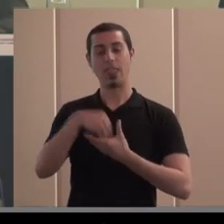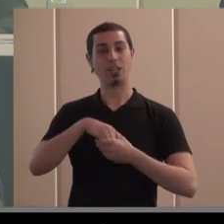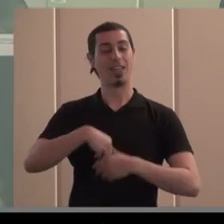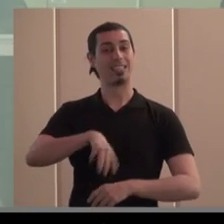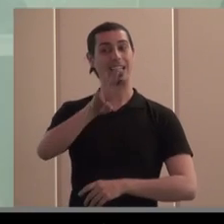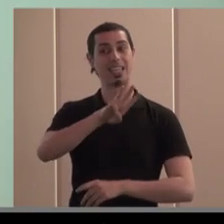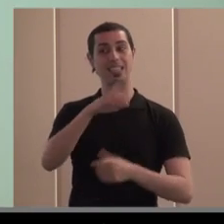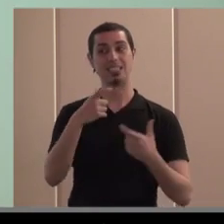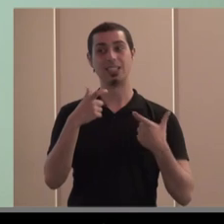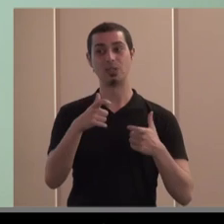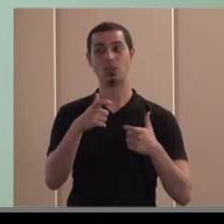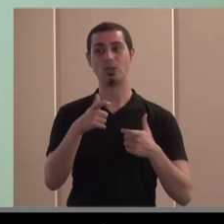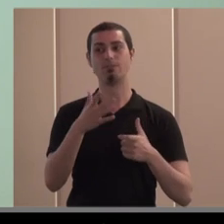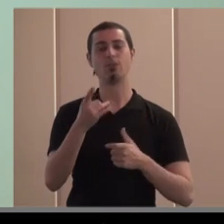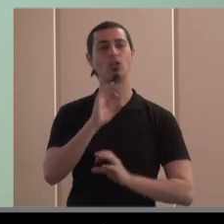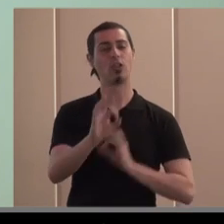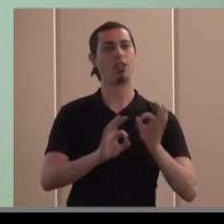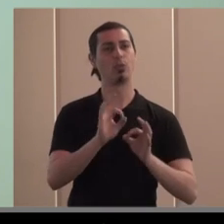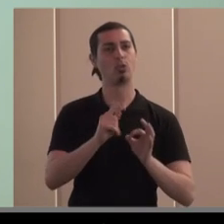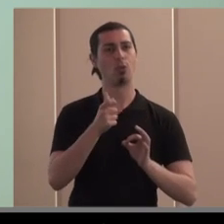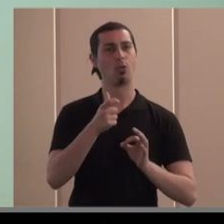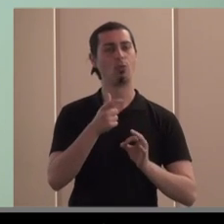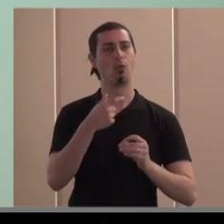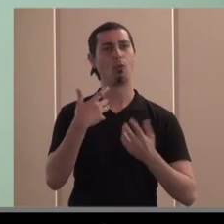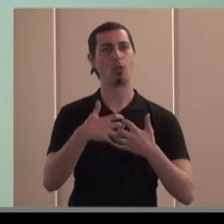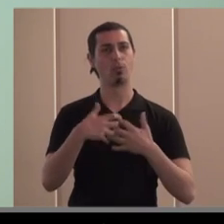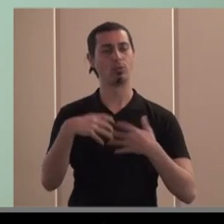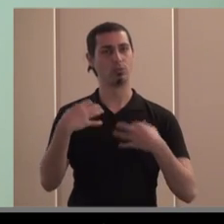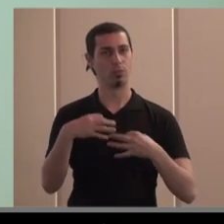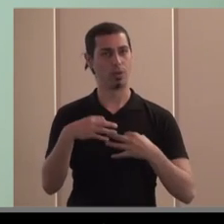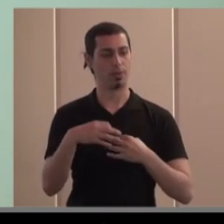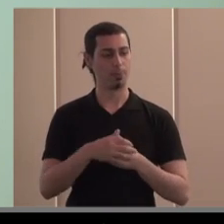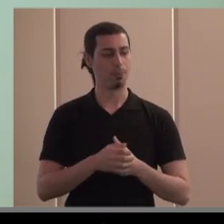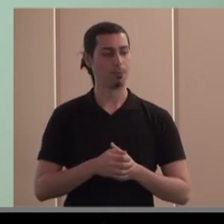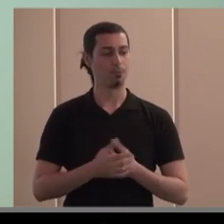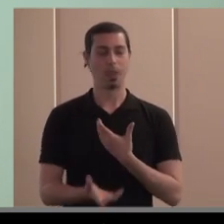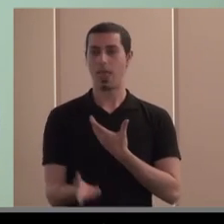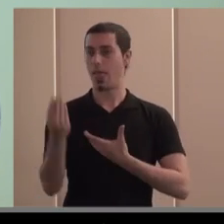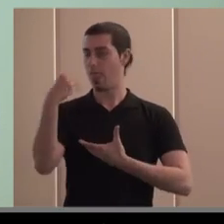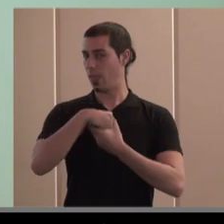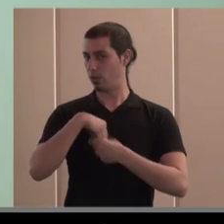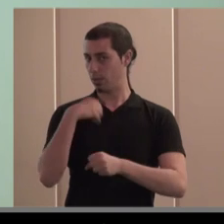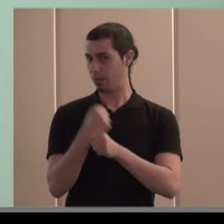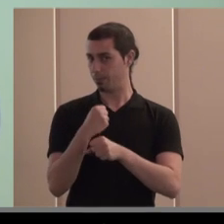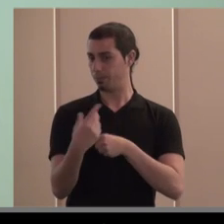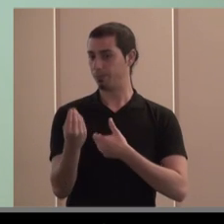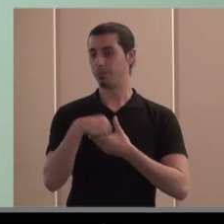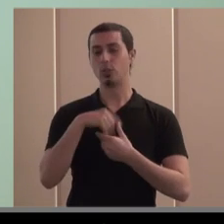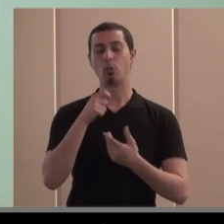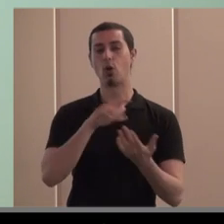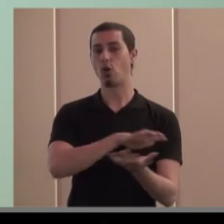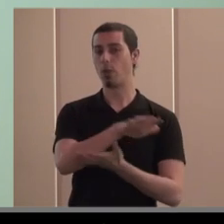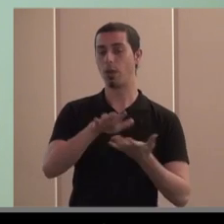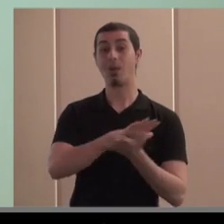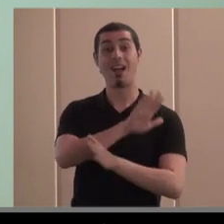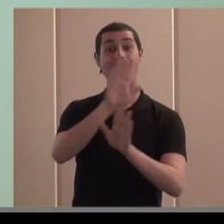tercer sector como el mundo de la economía social sobramos ser muy endogámicos cosa que de hecho que también le pasa a los sindicatos pero es complicado porque